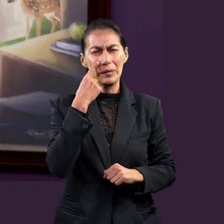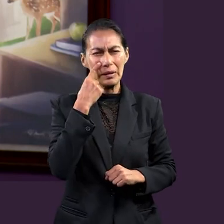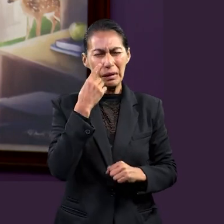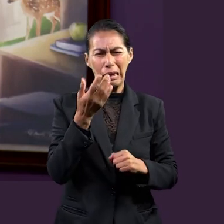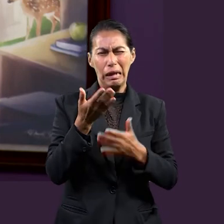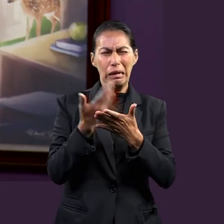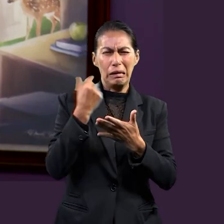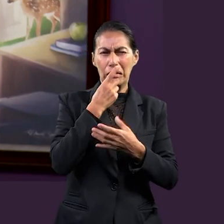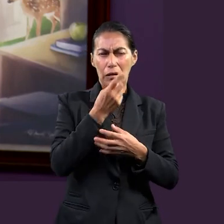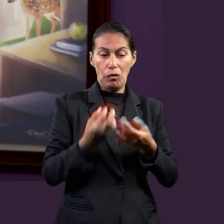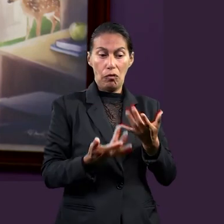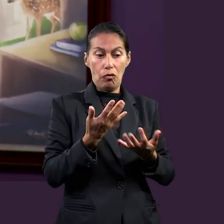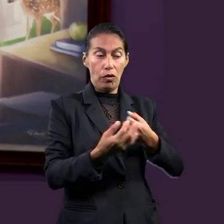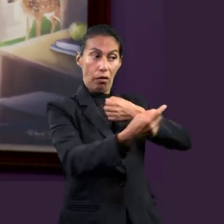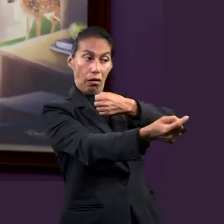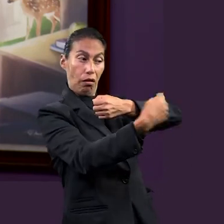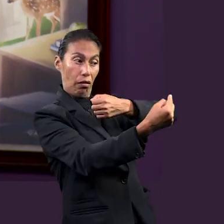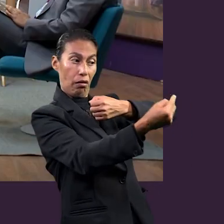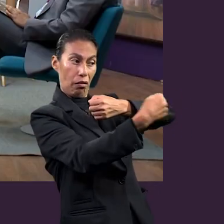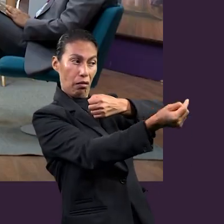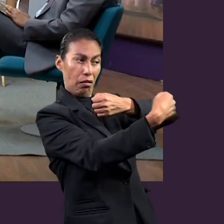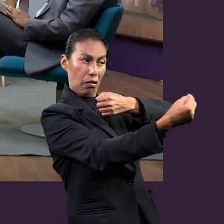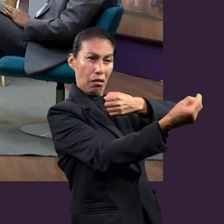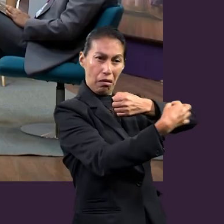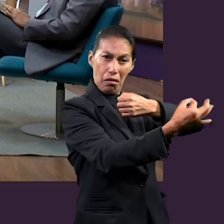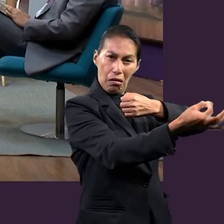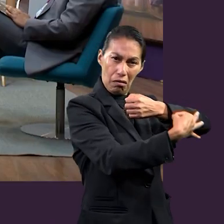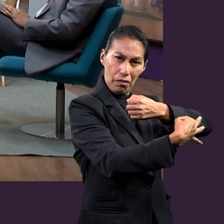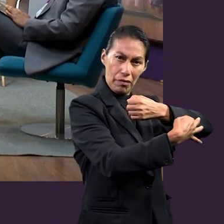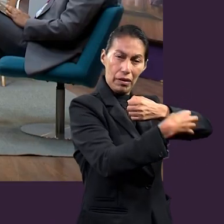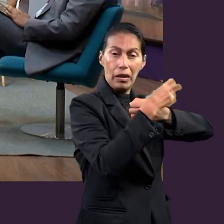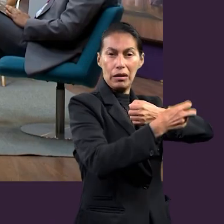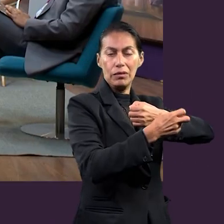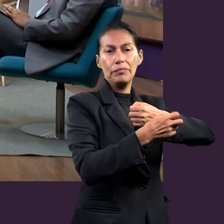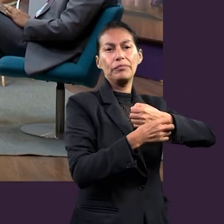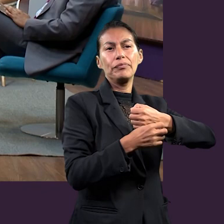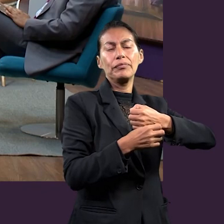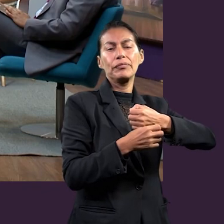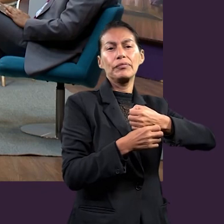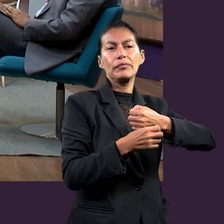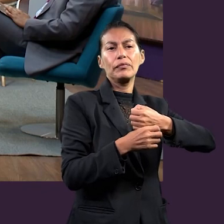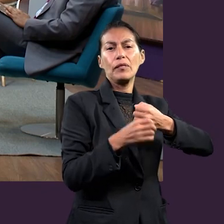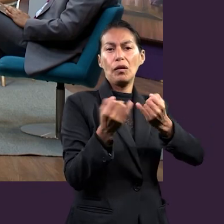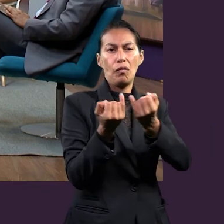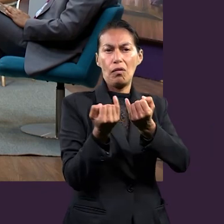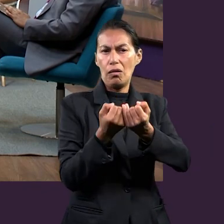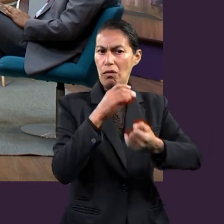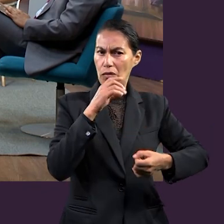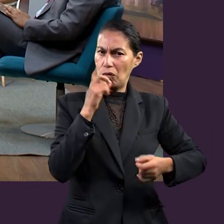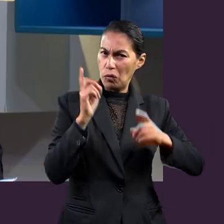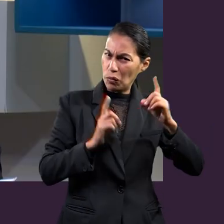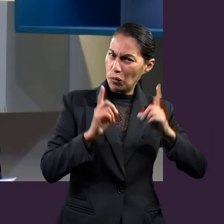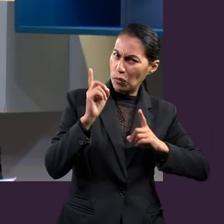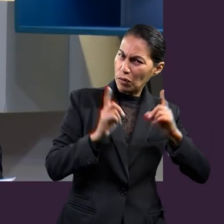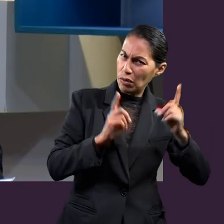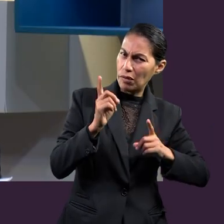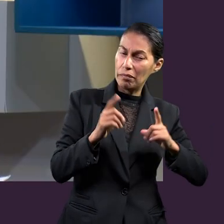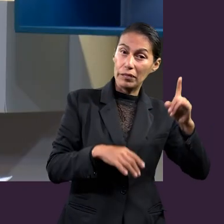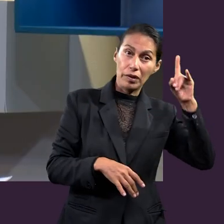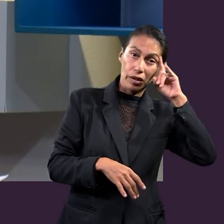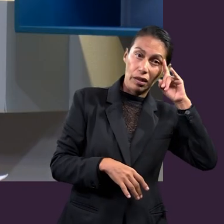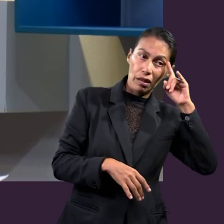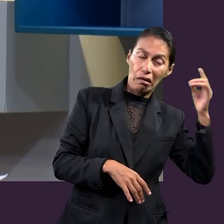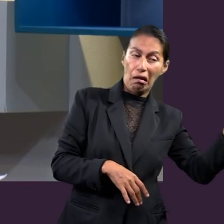ministerio y salvarnos todavía a nosotros. Fíjate, hace un momento cuando se mencionaban los dardos de fuego, David,